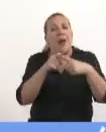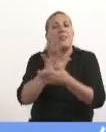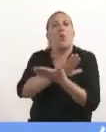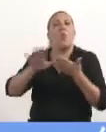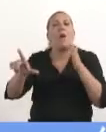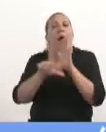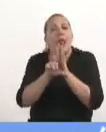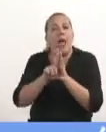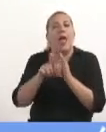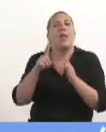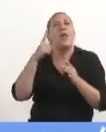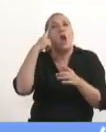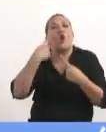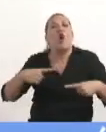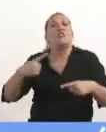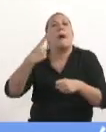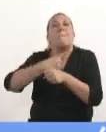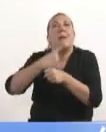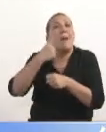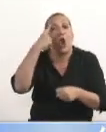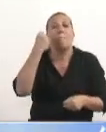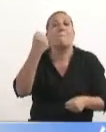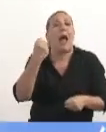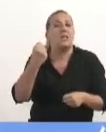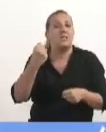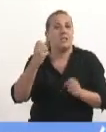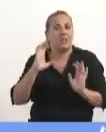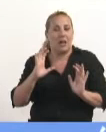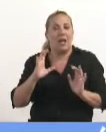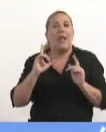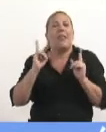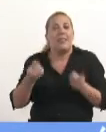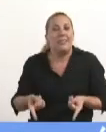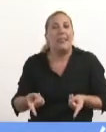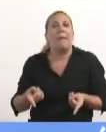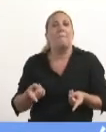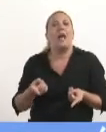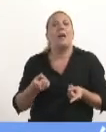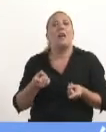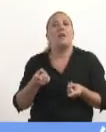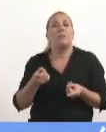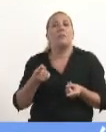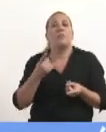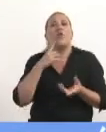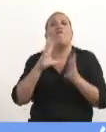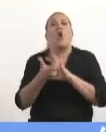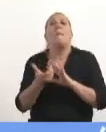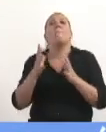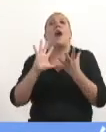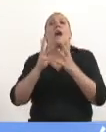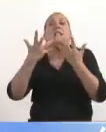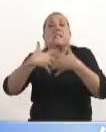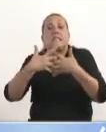nos permita establecer prioridades, también establecer un sistema de evaluación